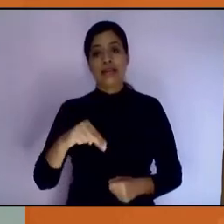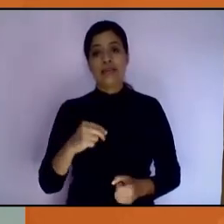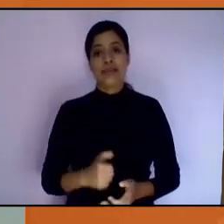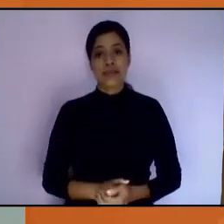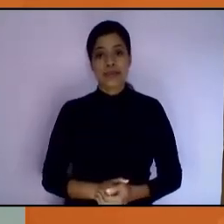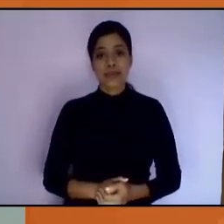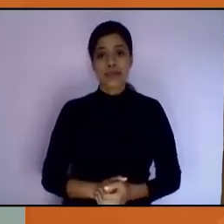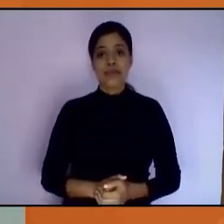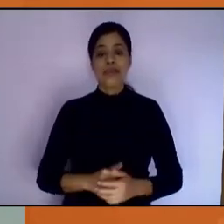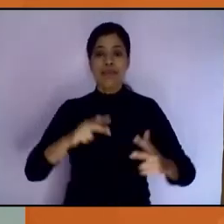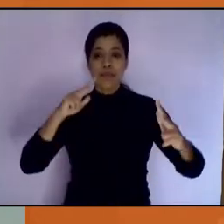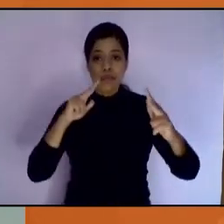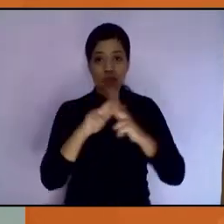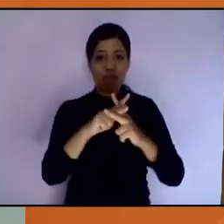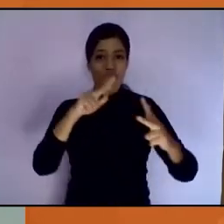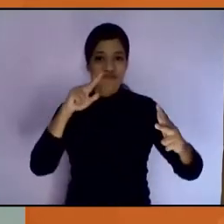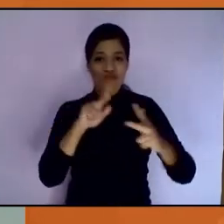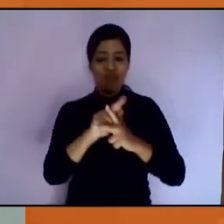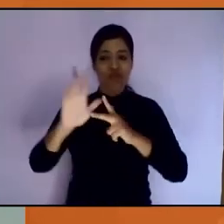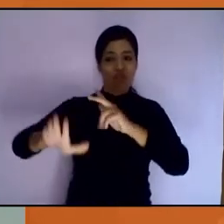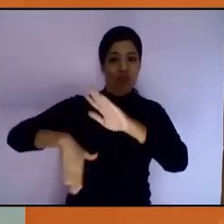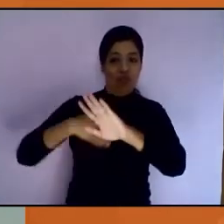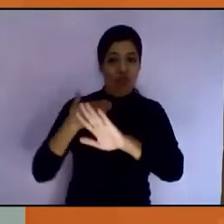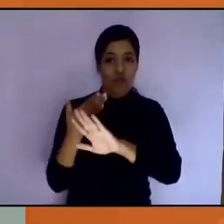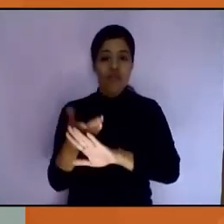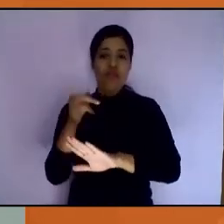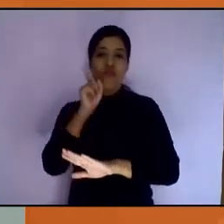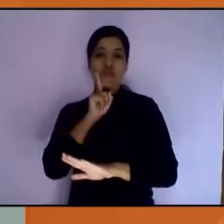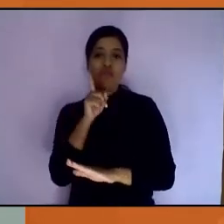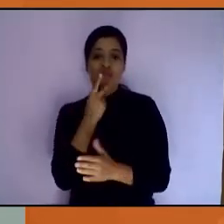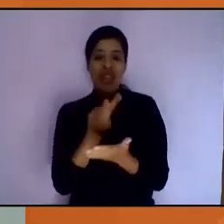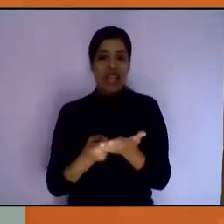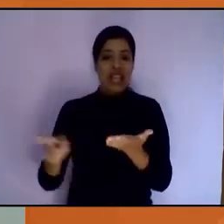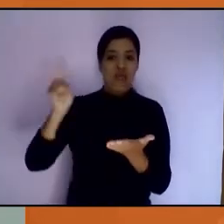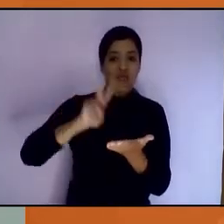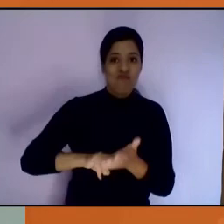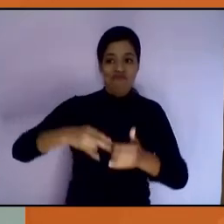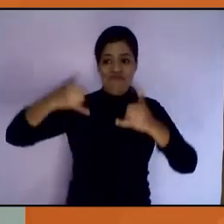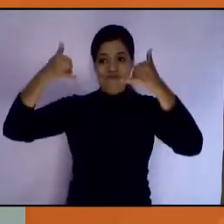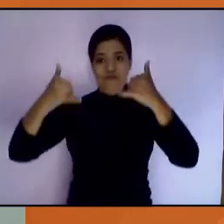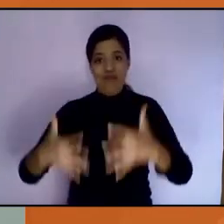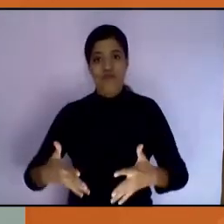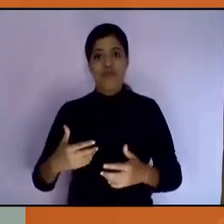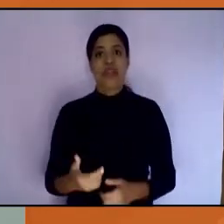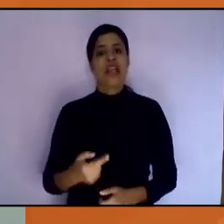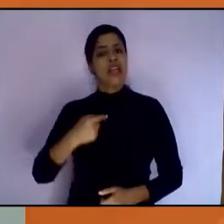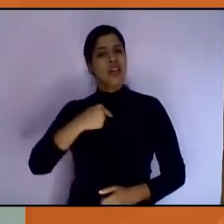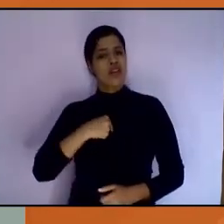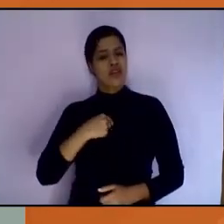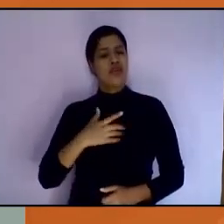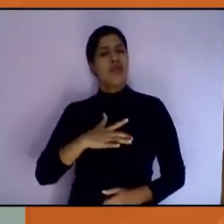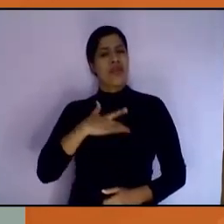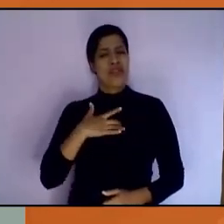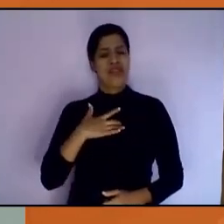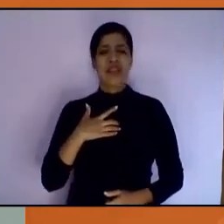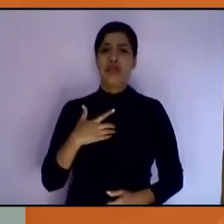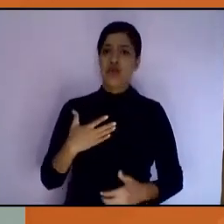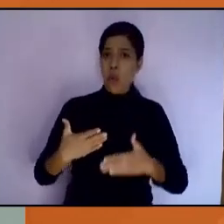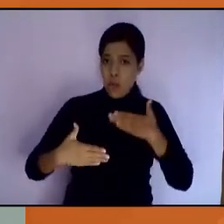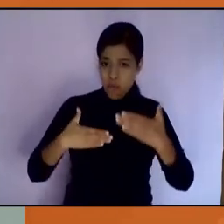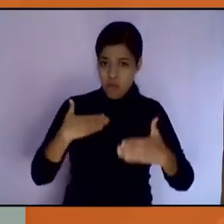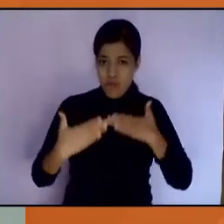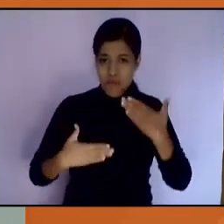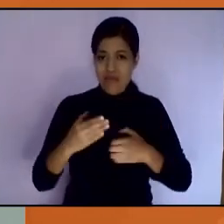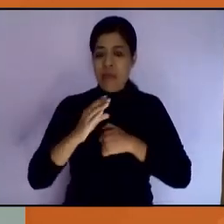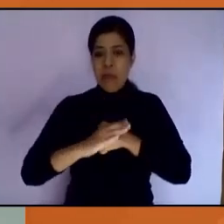denominado Violencias contra las Mujeres y la Doble Carga. Y lo celebro porque este es el resultado,